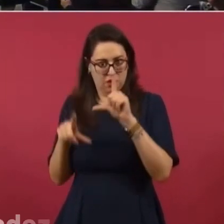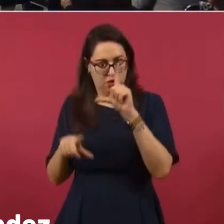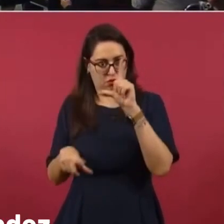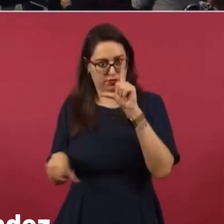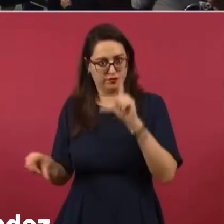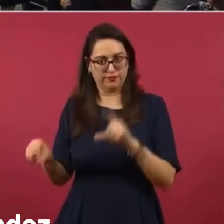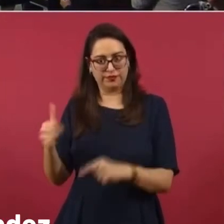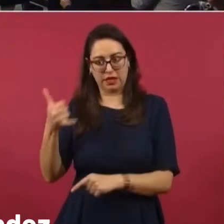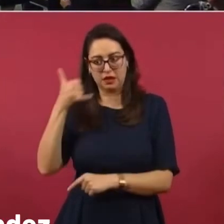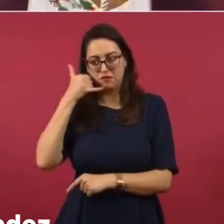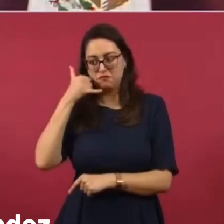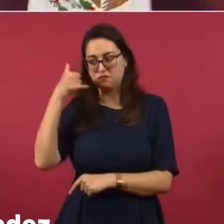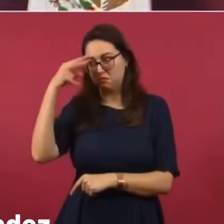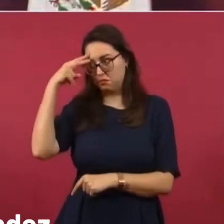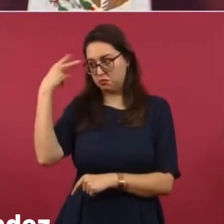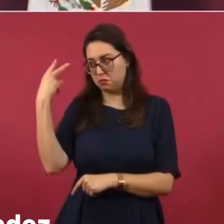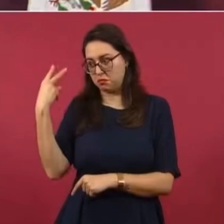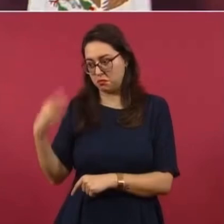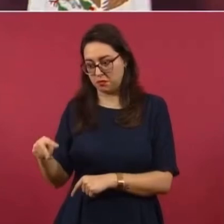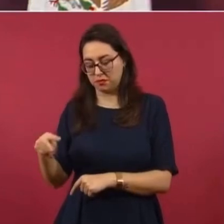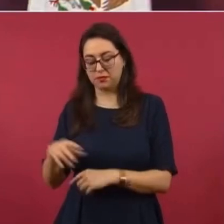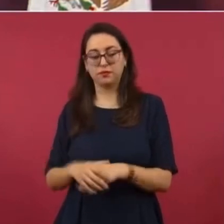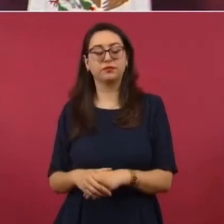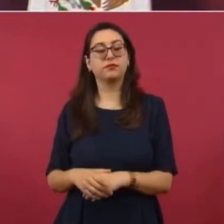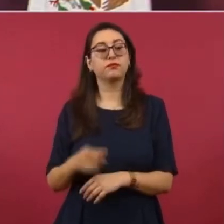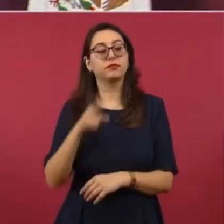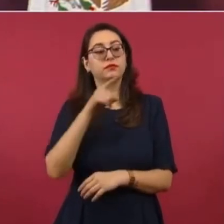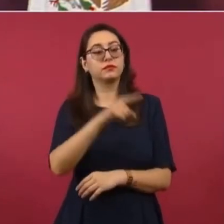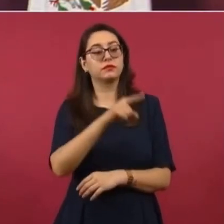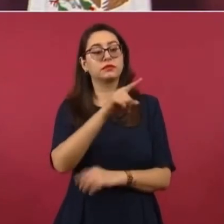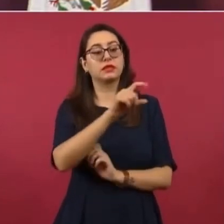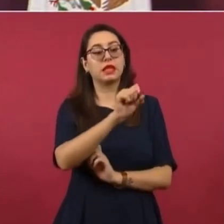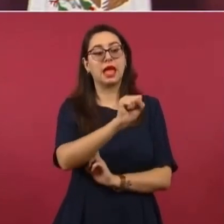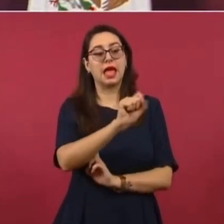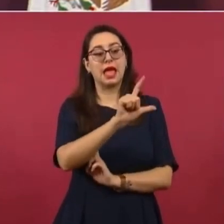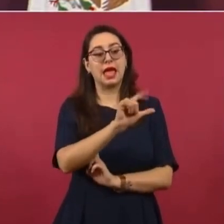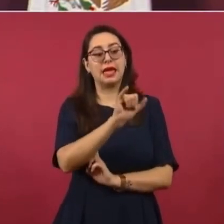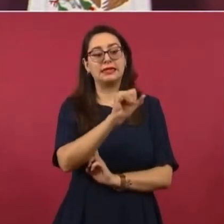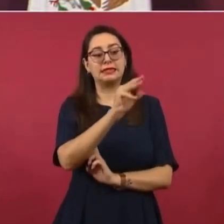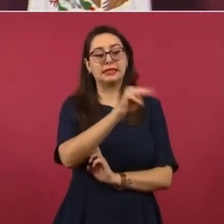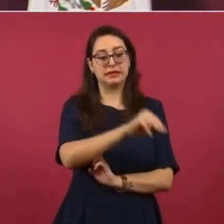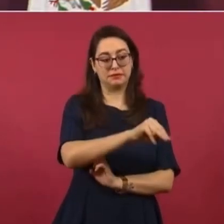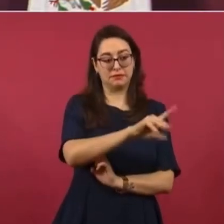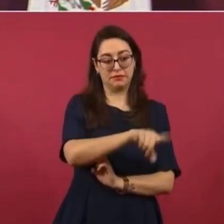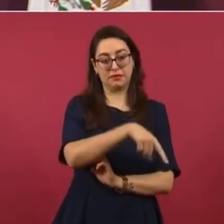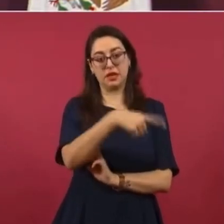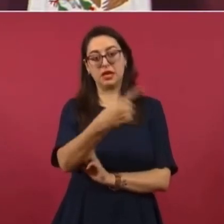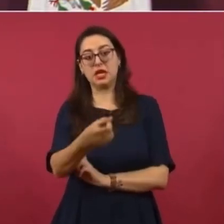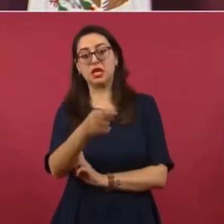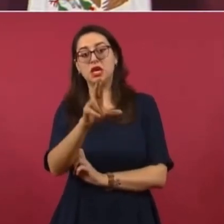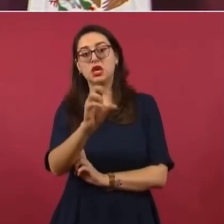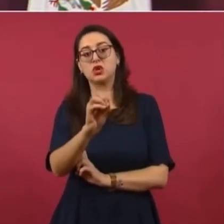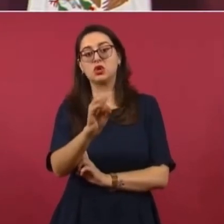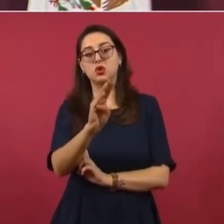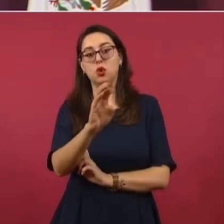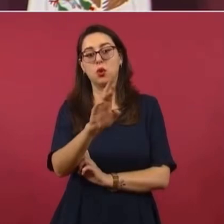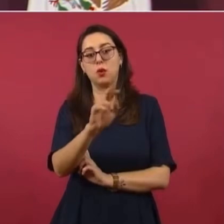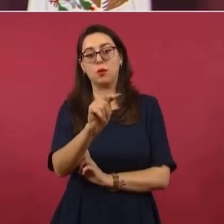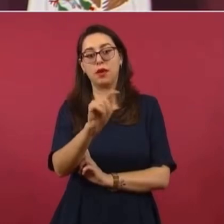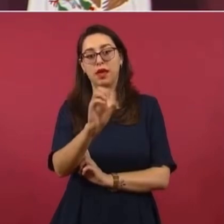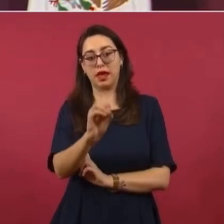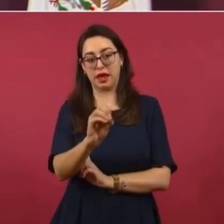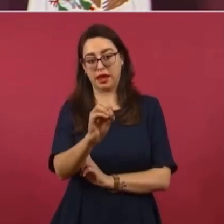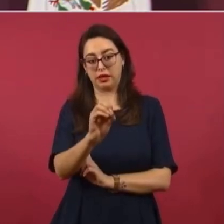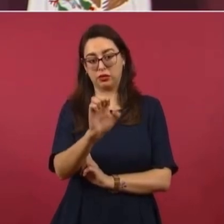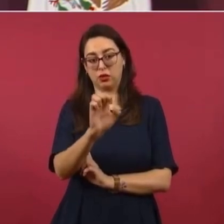teléfonos de México, la quería Roberto Hernández, para contentar